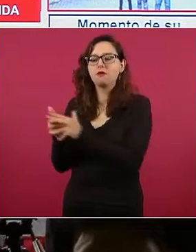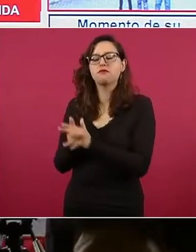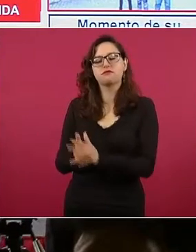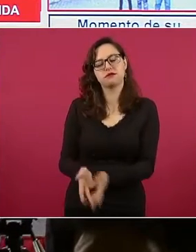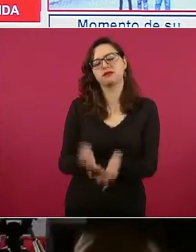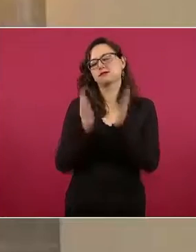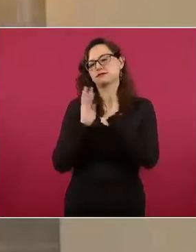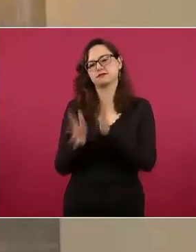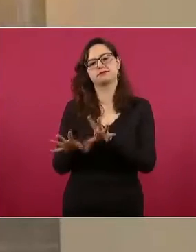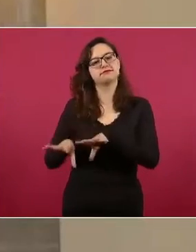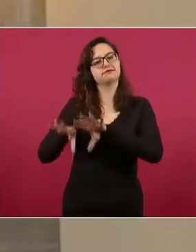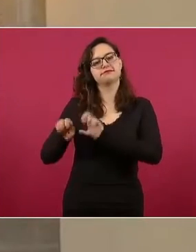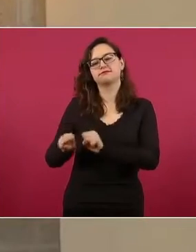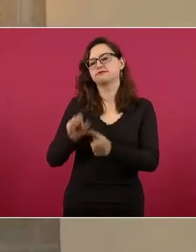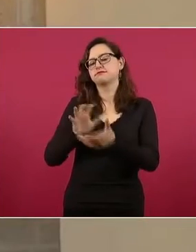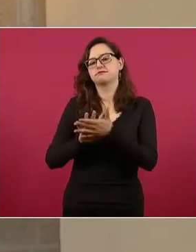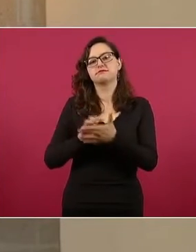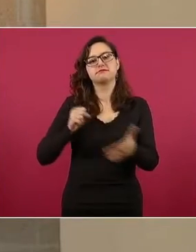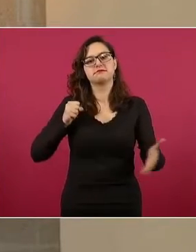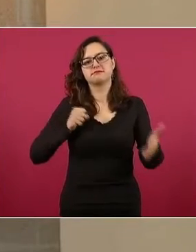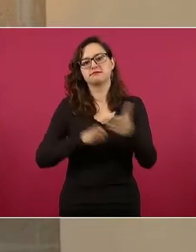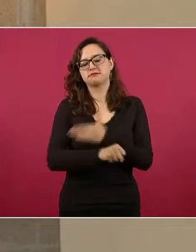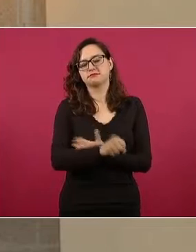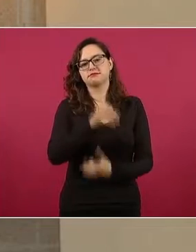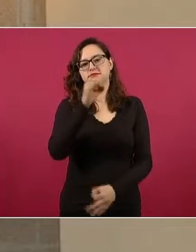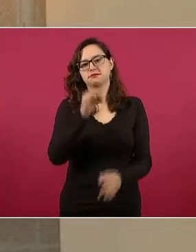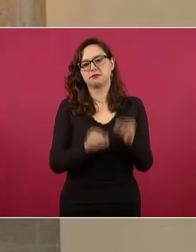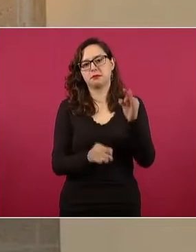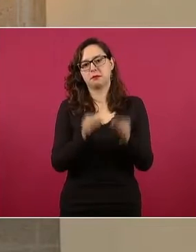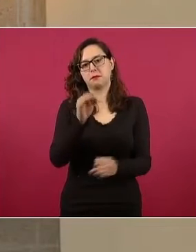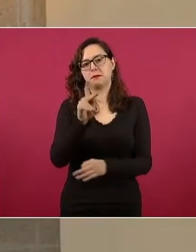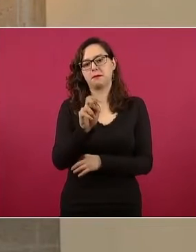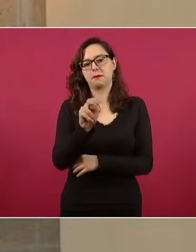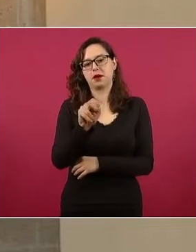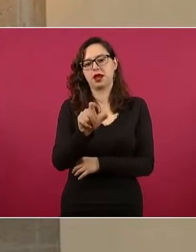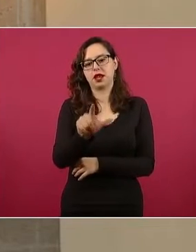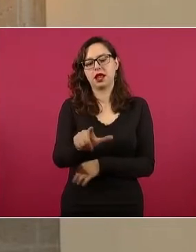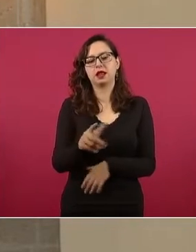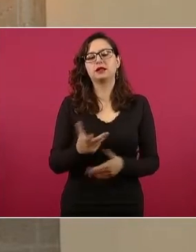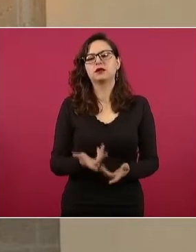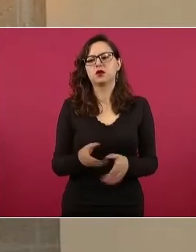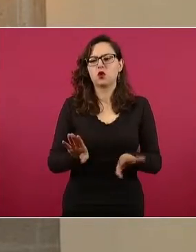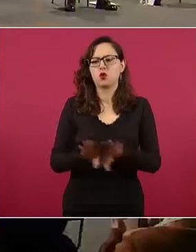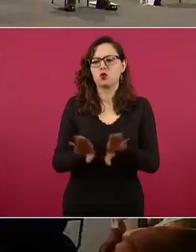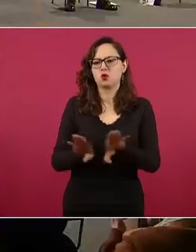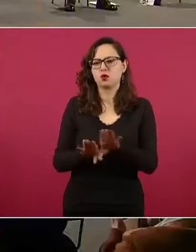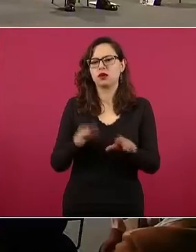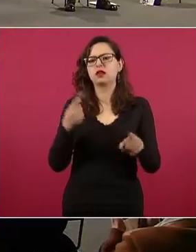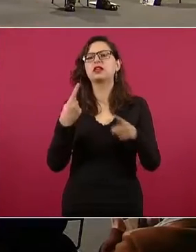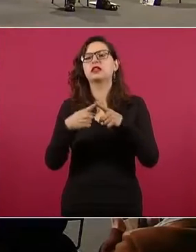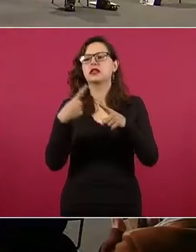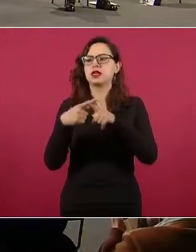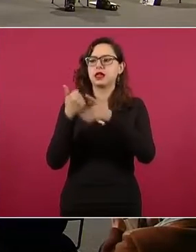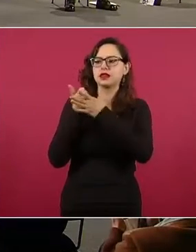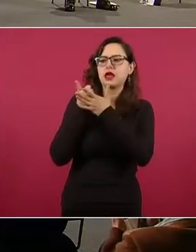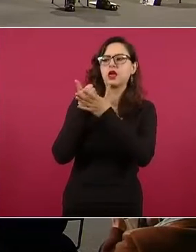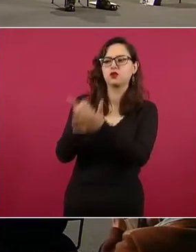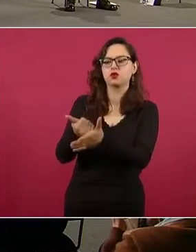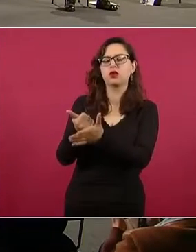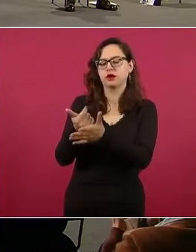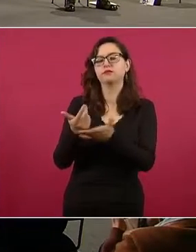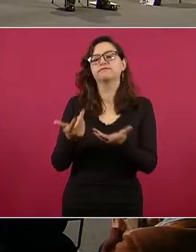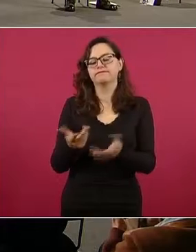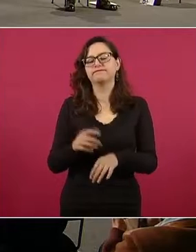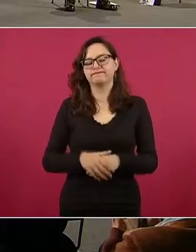continúa todas las pesquisas y las indagatorias para dar con los autores coadyuvantes en este hecho